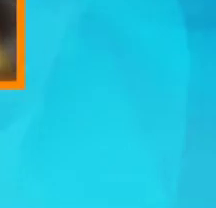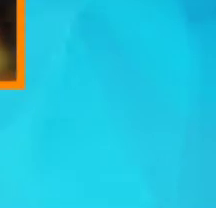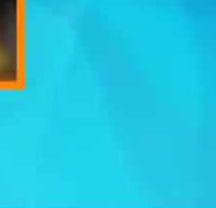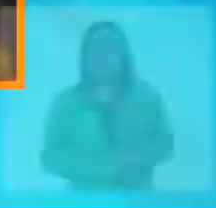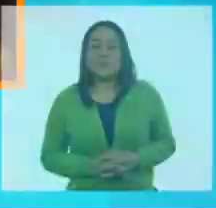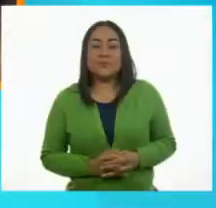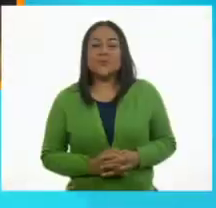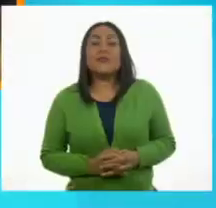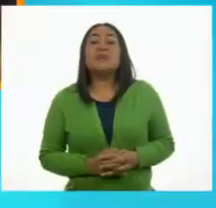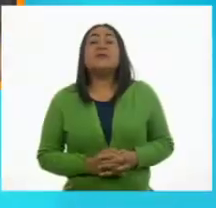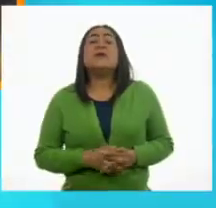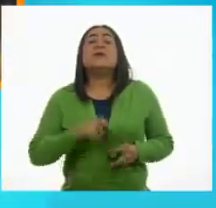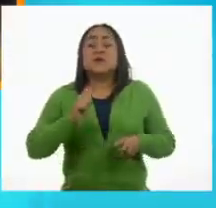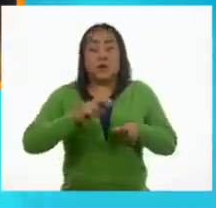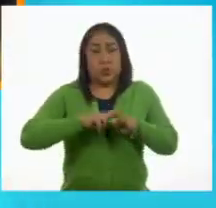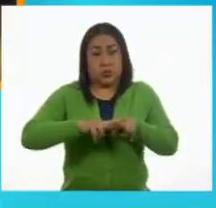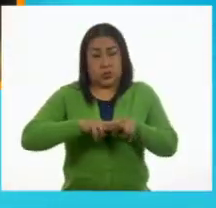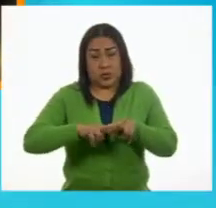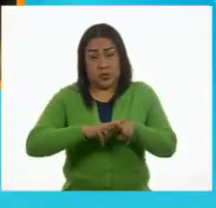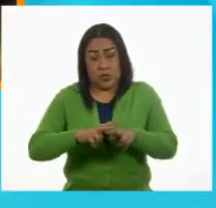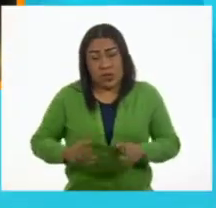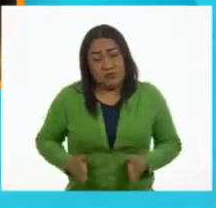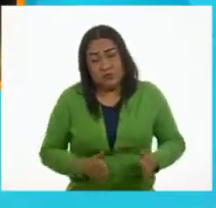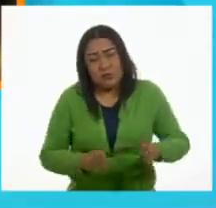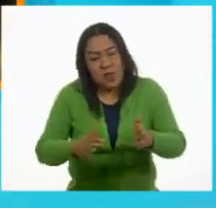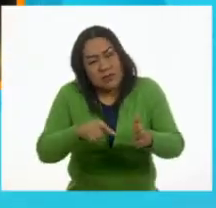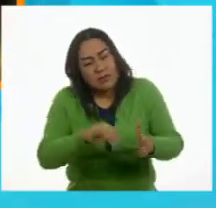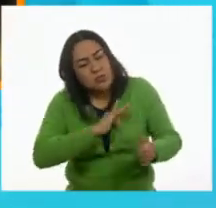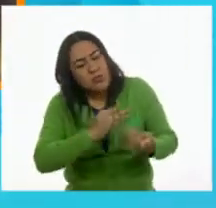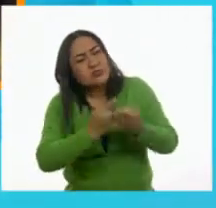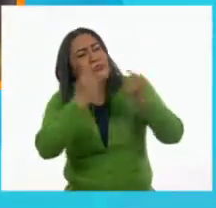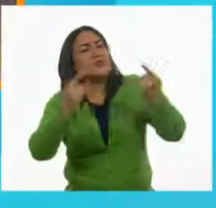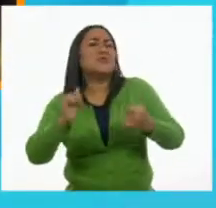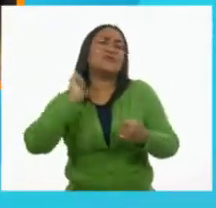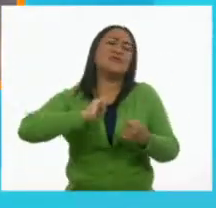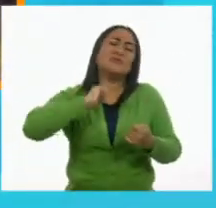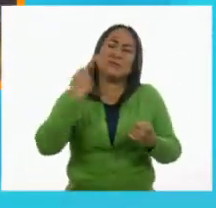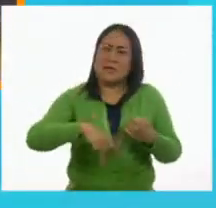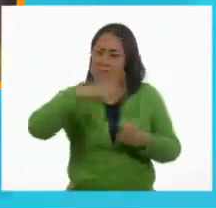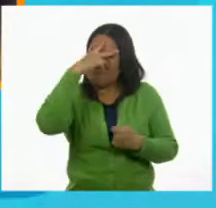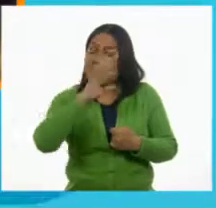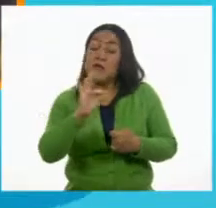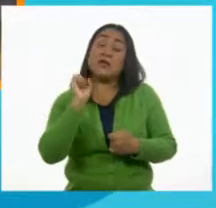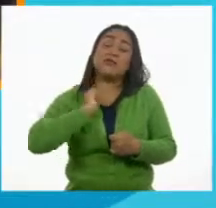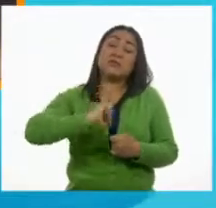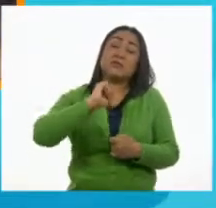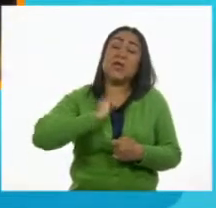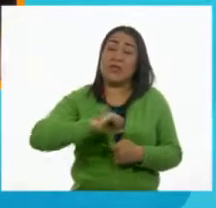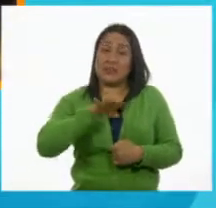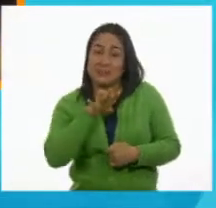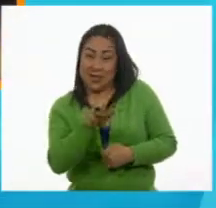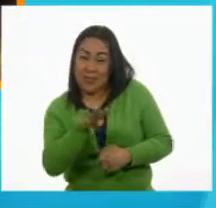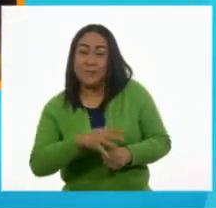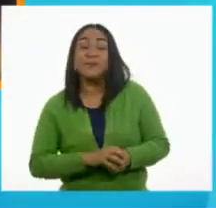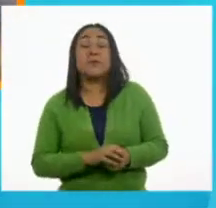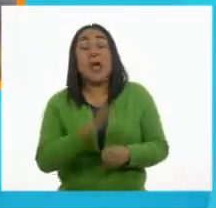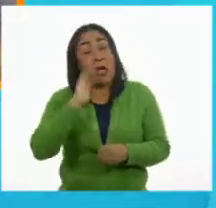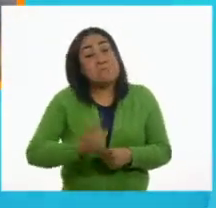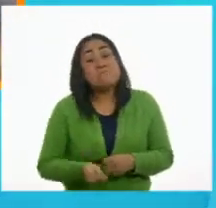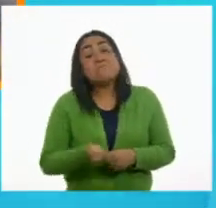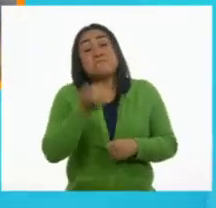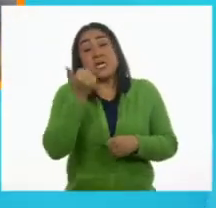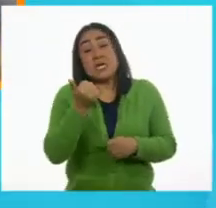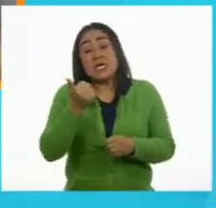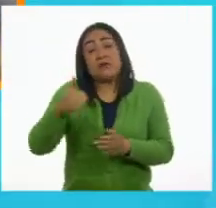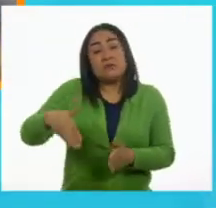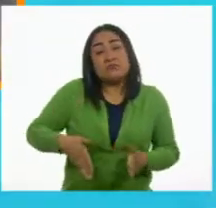Las vías del tren podrían contar la historia de México del siglo XIX, porque primero se tendieron o pusieron las vías por